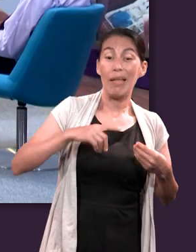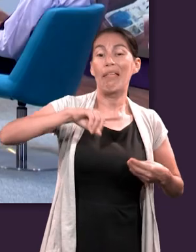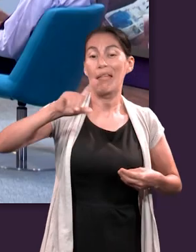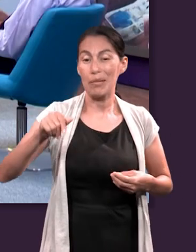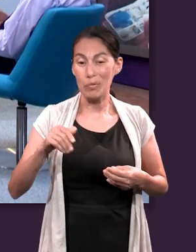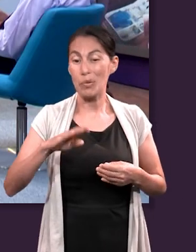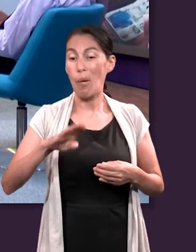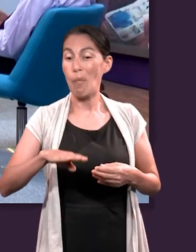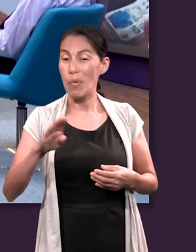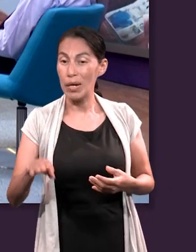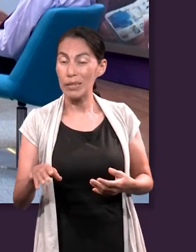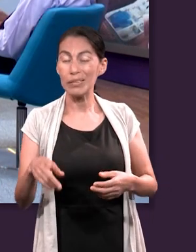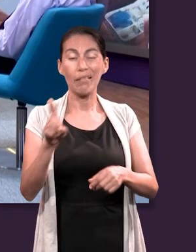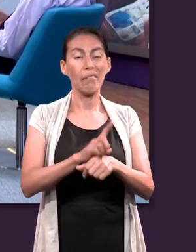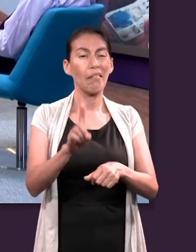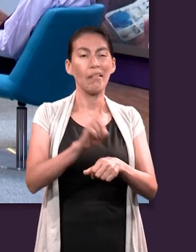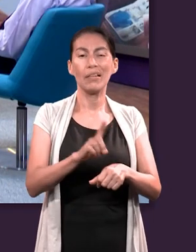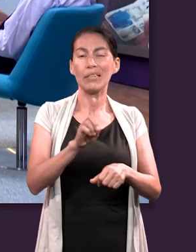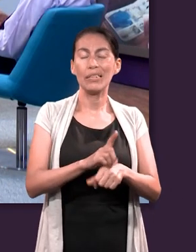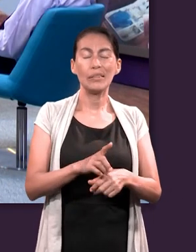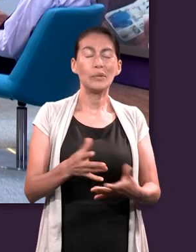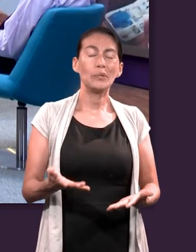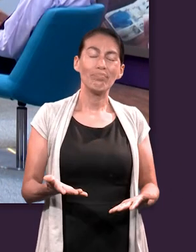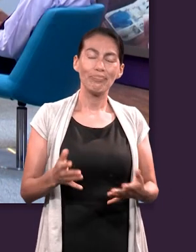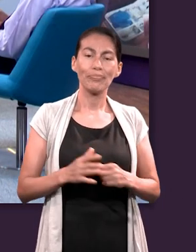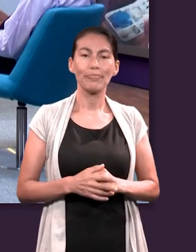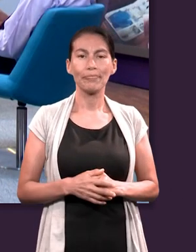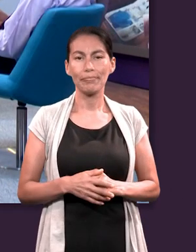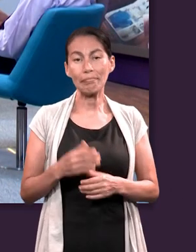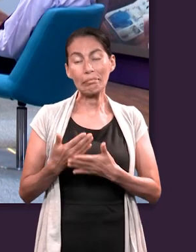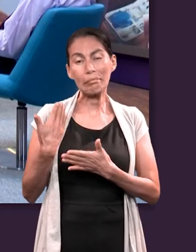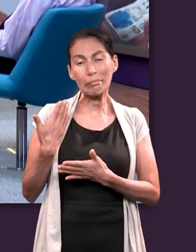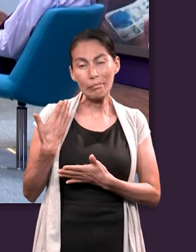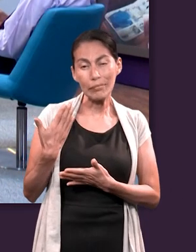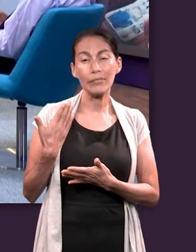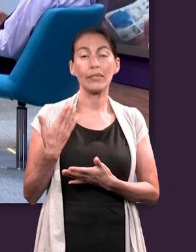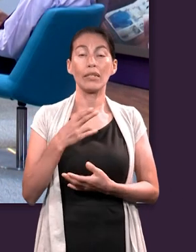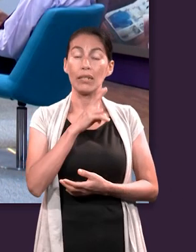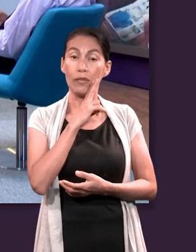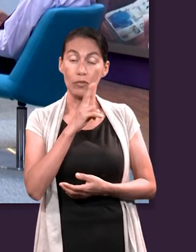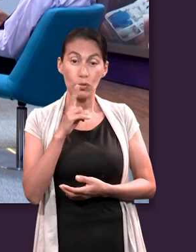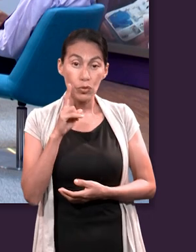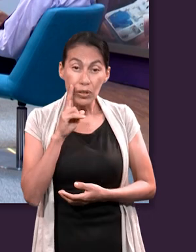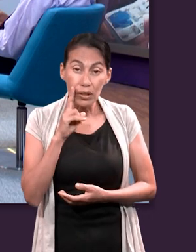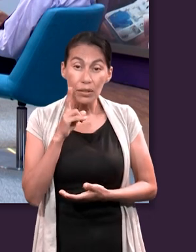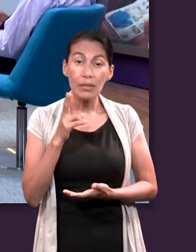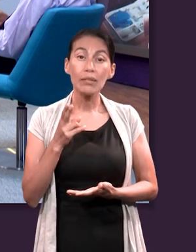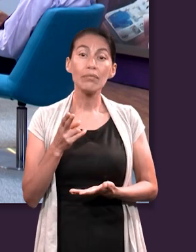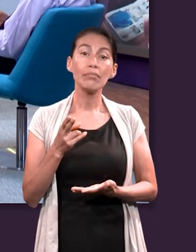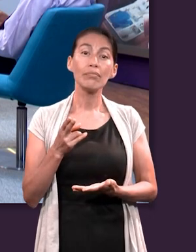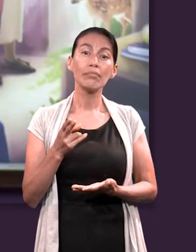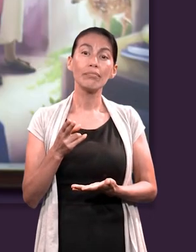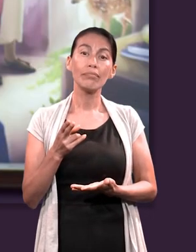después de la muerte, nos acompaña todos los días. Recientemente en las noticias también había